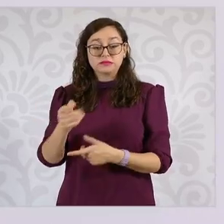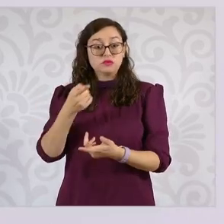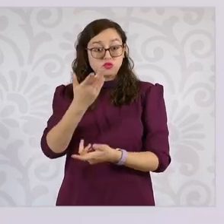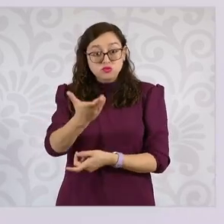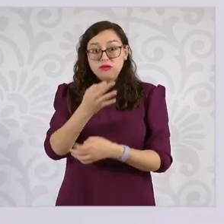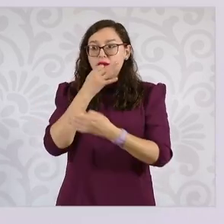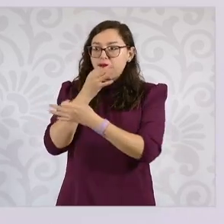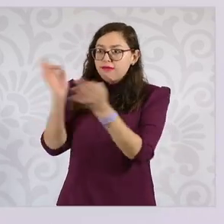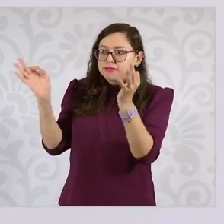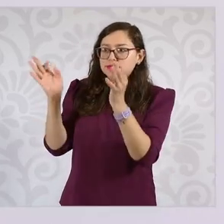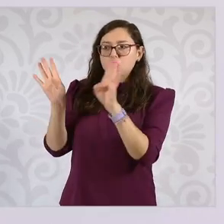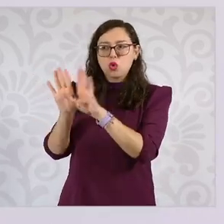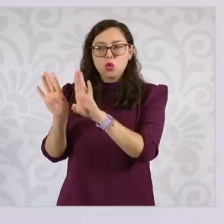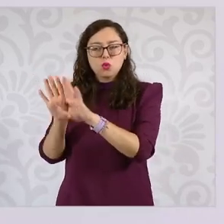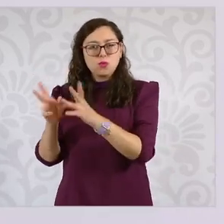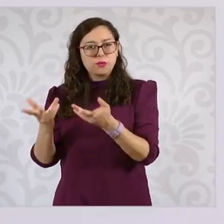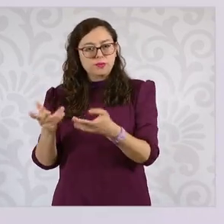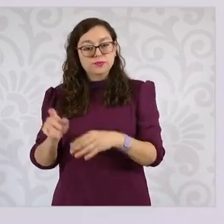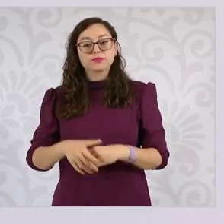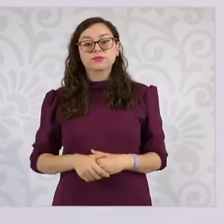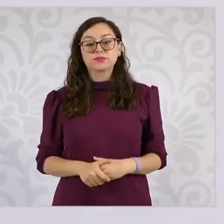en Chiapas, como en todo el país.